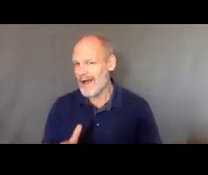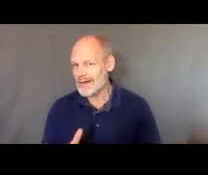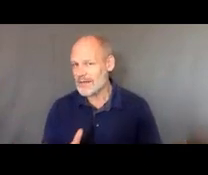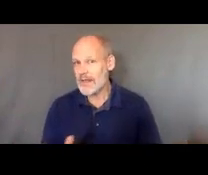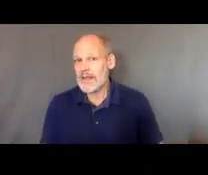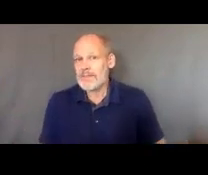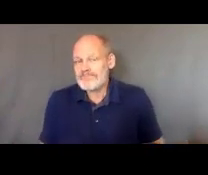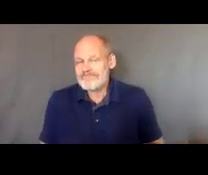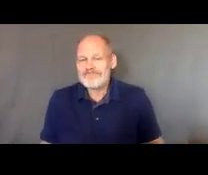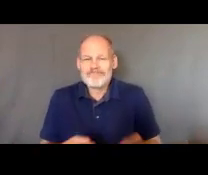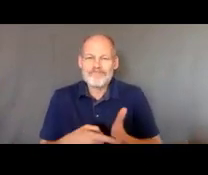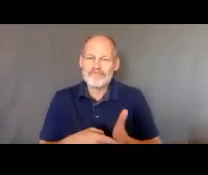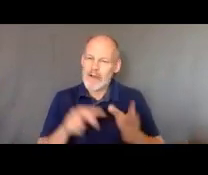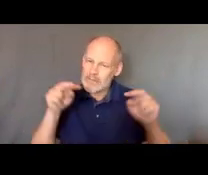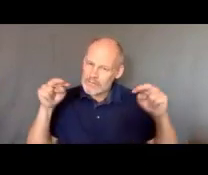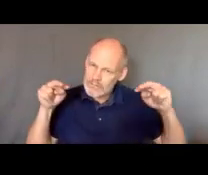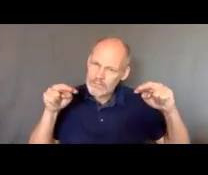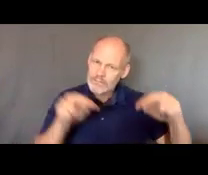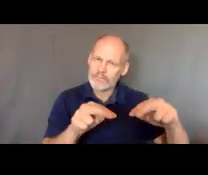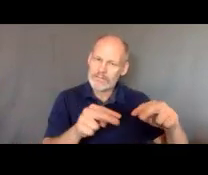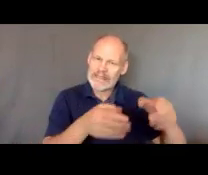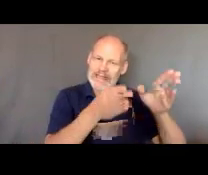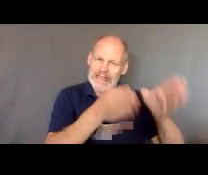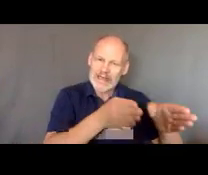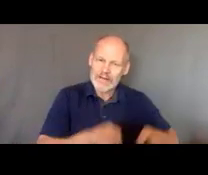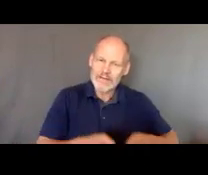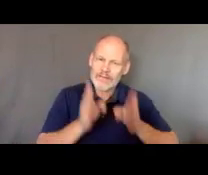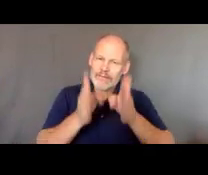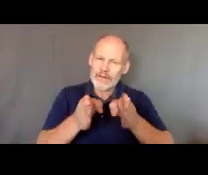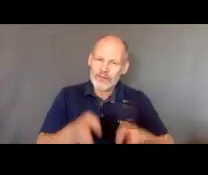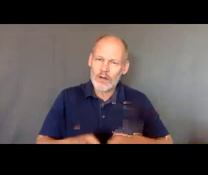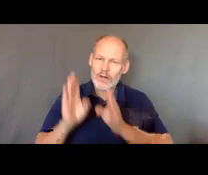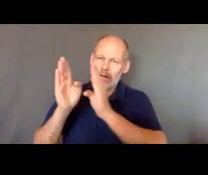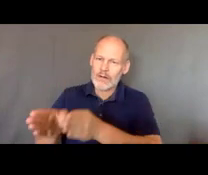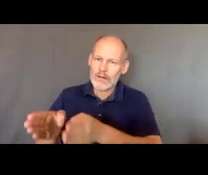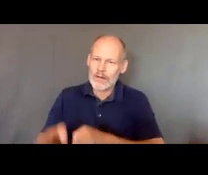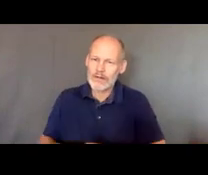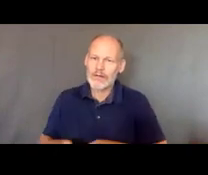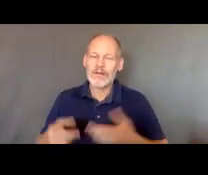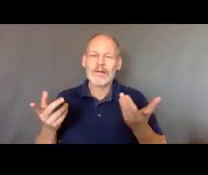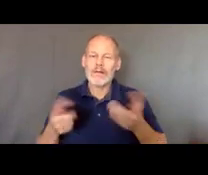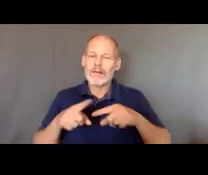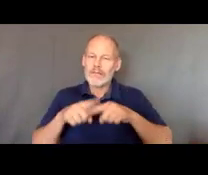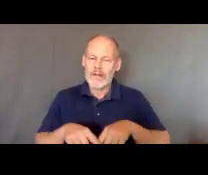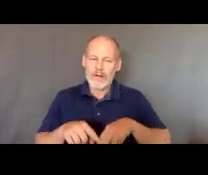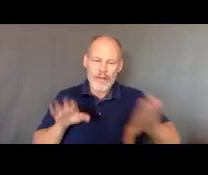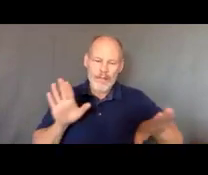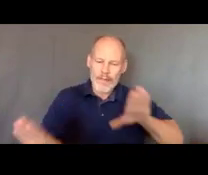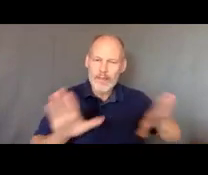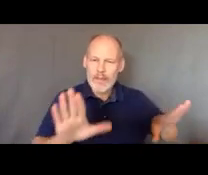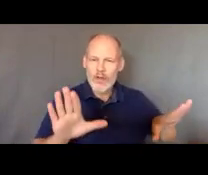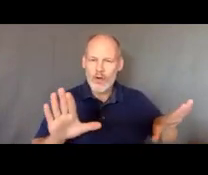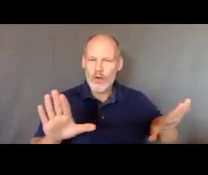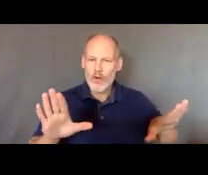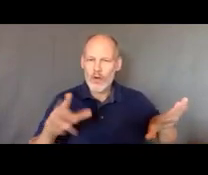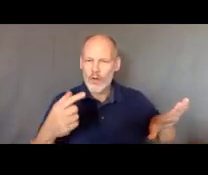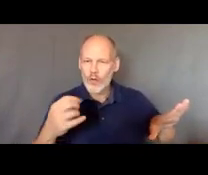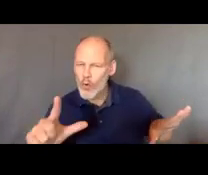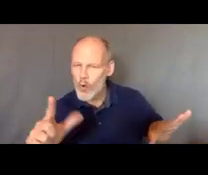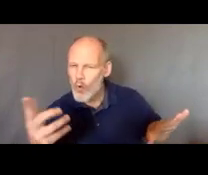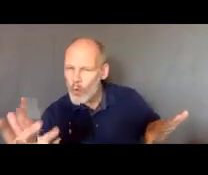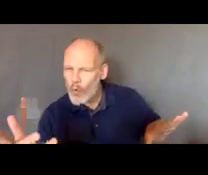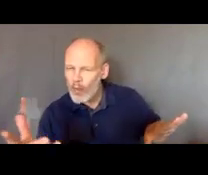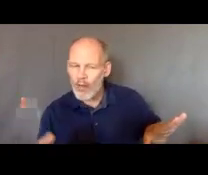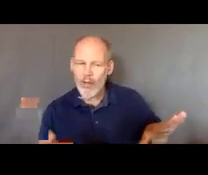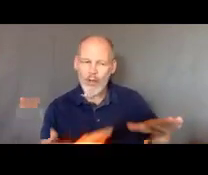sabe es muy individualizado y depende en cuál era la meta y ya después qué es lo que se suponía que se tenía que